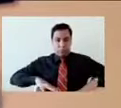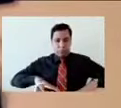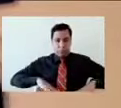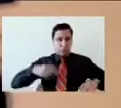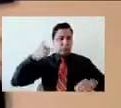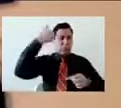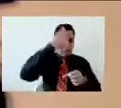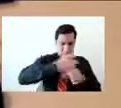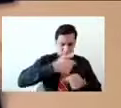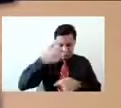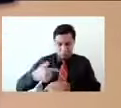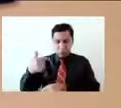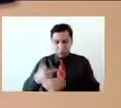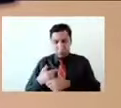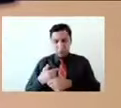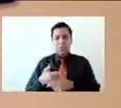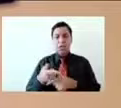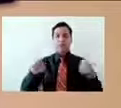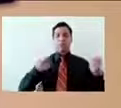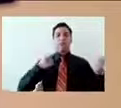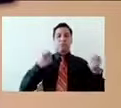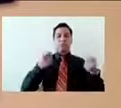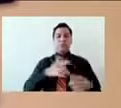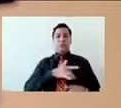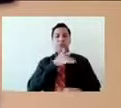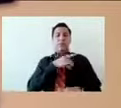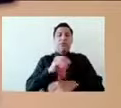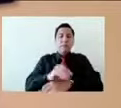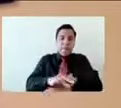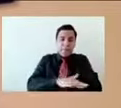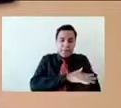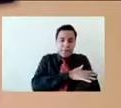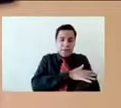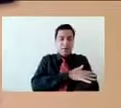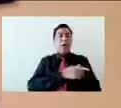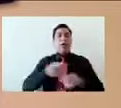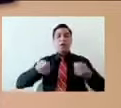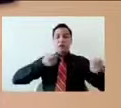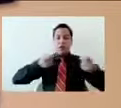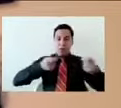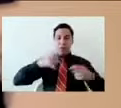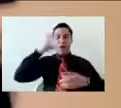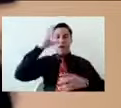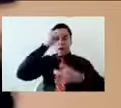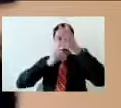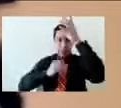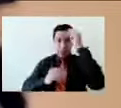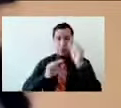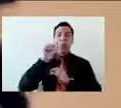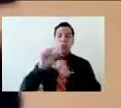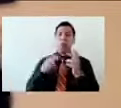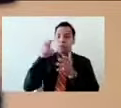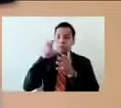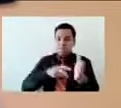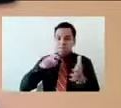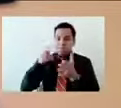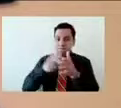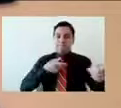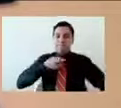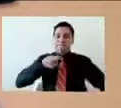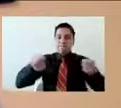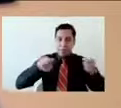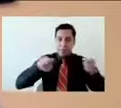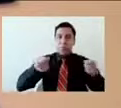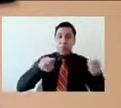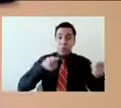y regular, comprender, pues, las emociones, nuestras propias emociones, ¿no? Esto que les mencionaba de, de Matea, que,